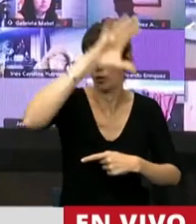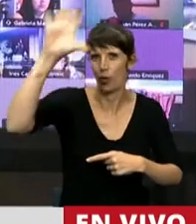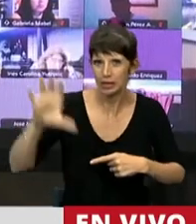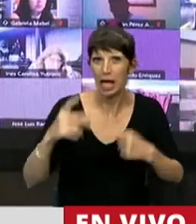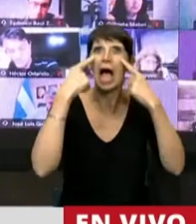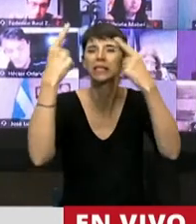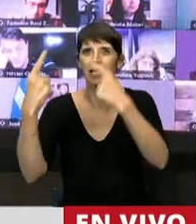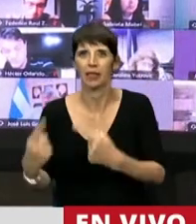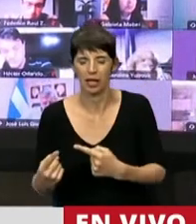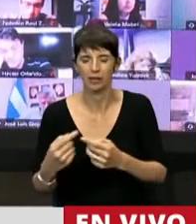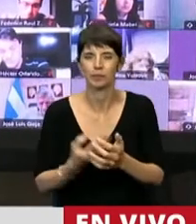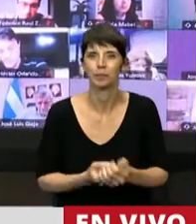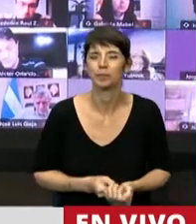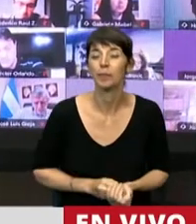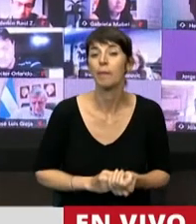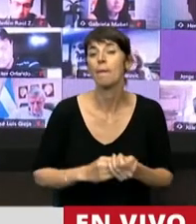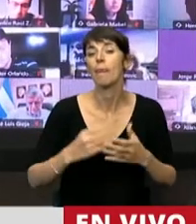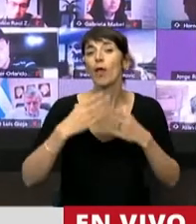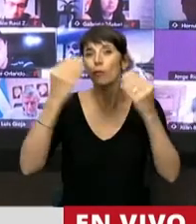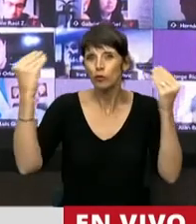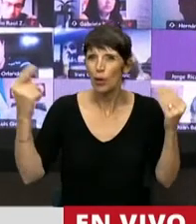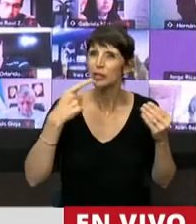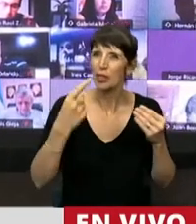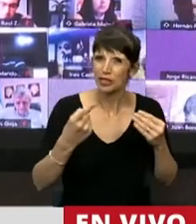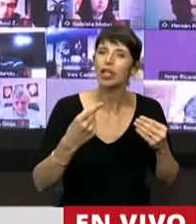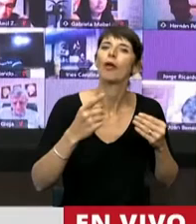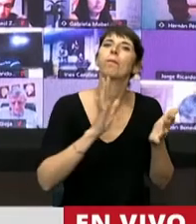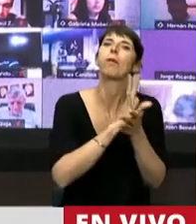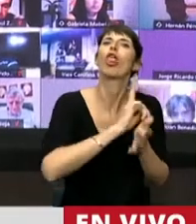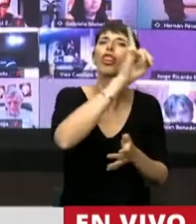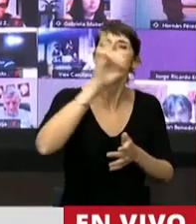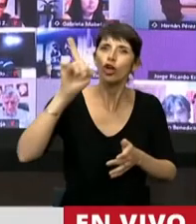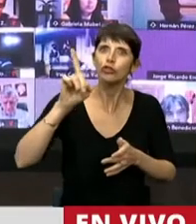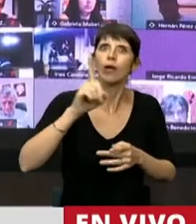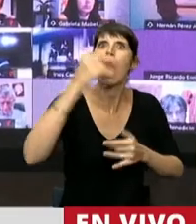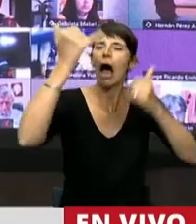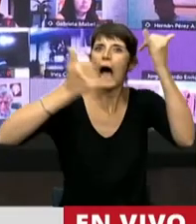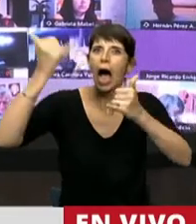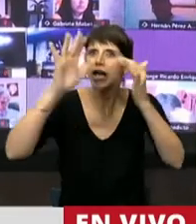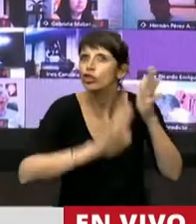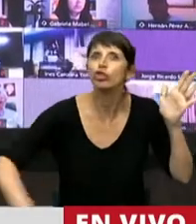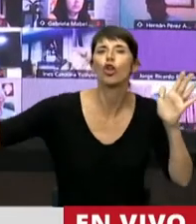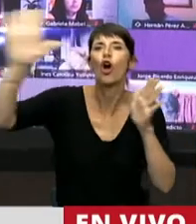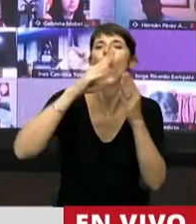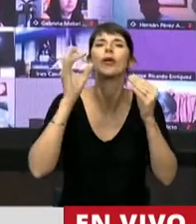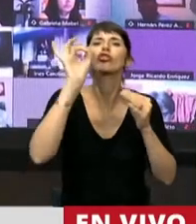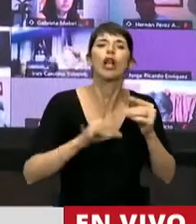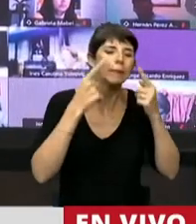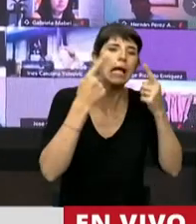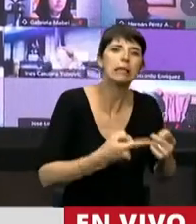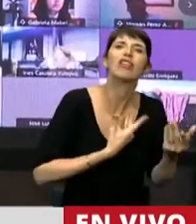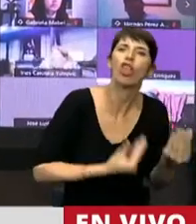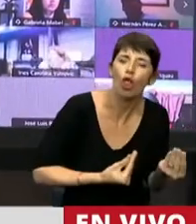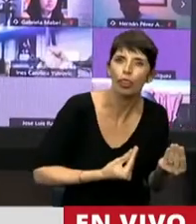Muchas veces se dice, Dios está en todas partes, pero atiende Buenos Aires. Y ese es el sentido. Ya lo han explicado